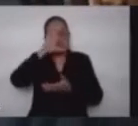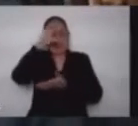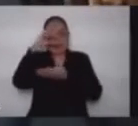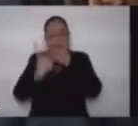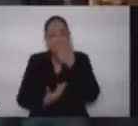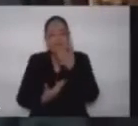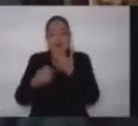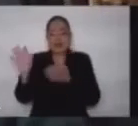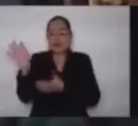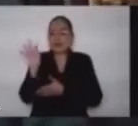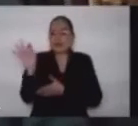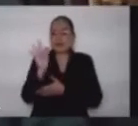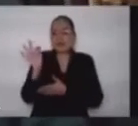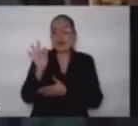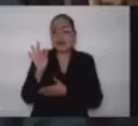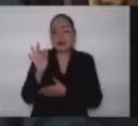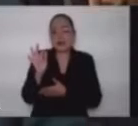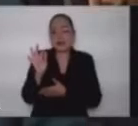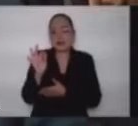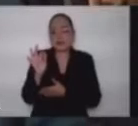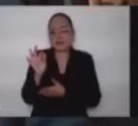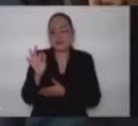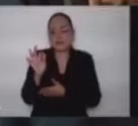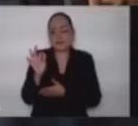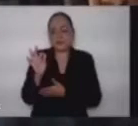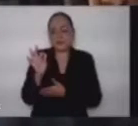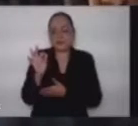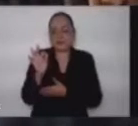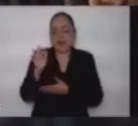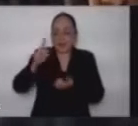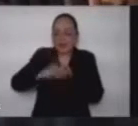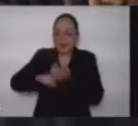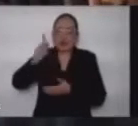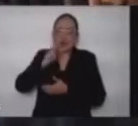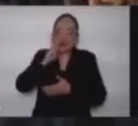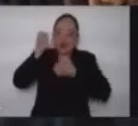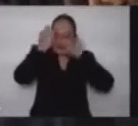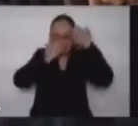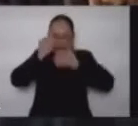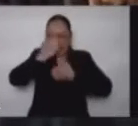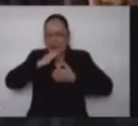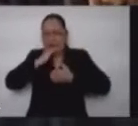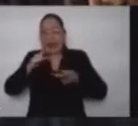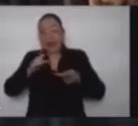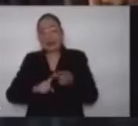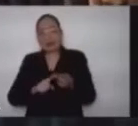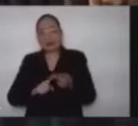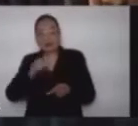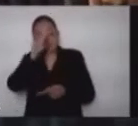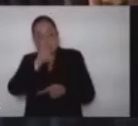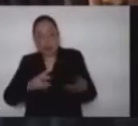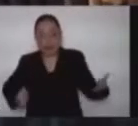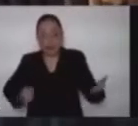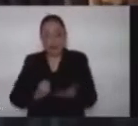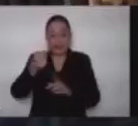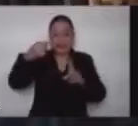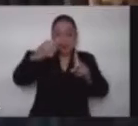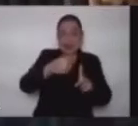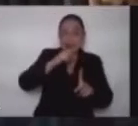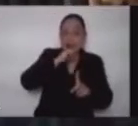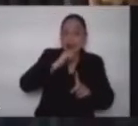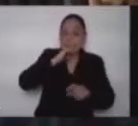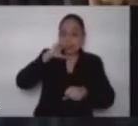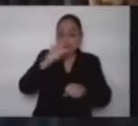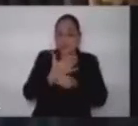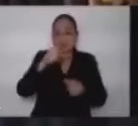valoración probatoria y la omisión de determinar la responsabilidad del ente que administra la página